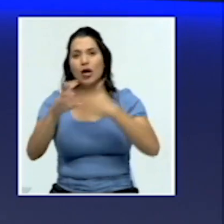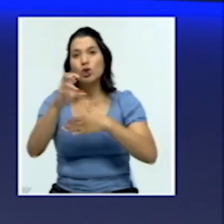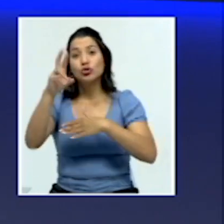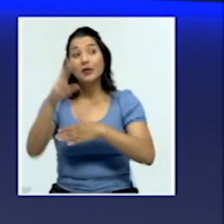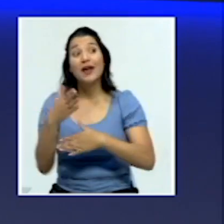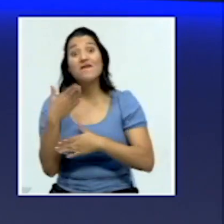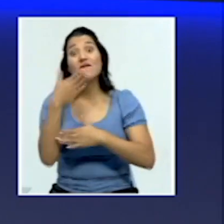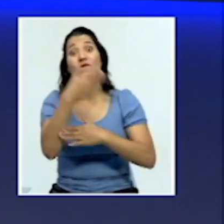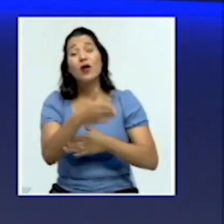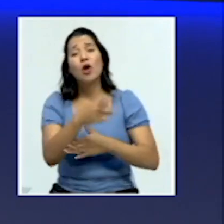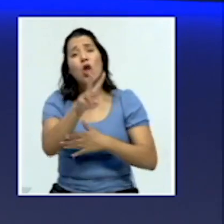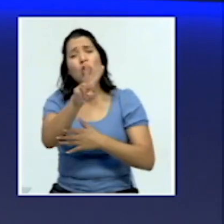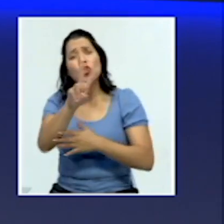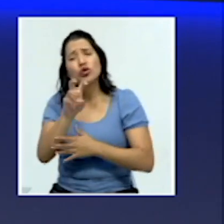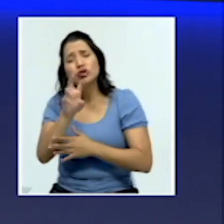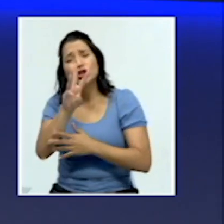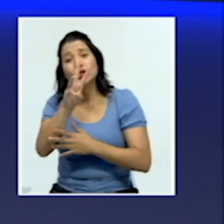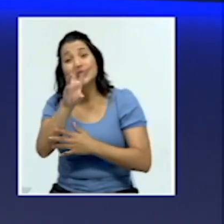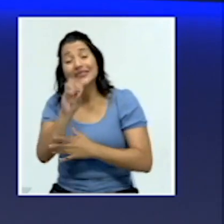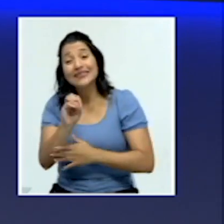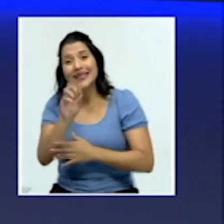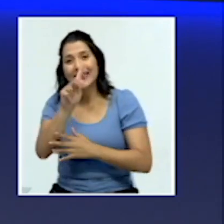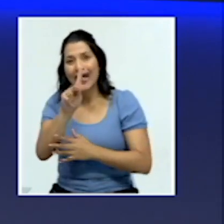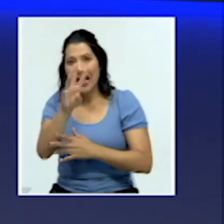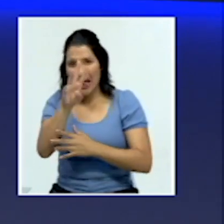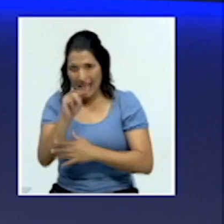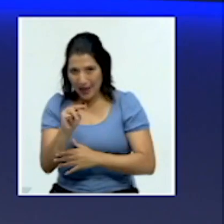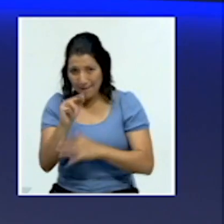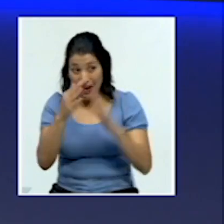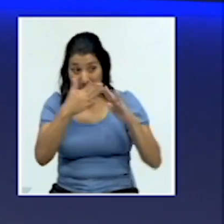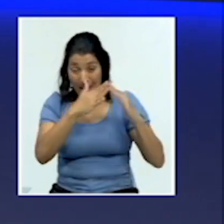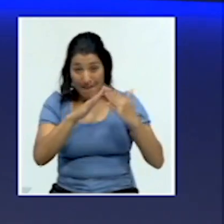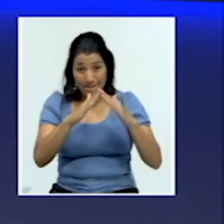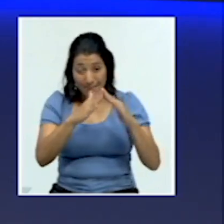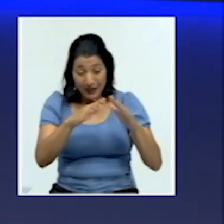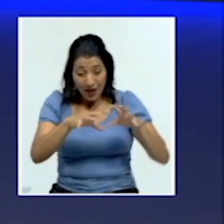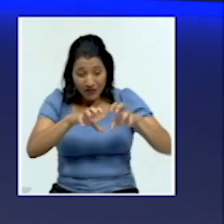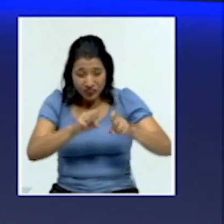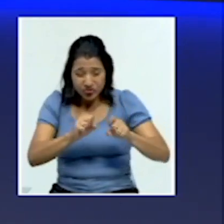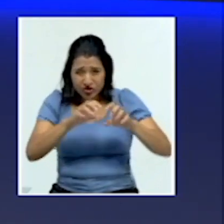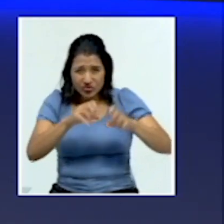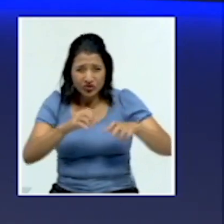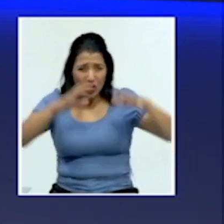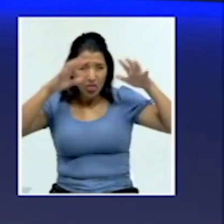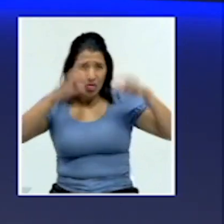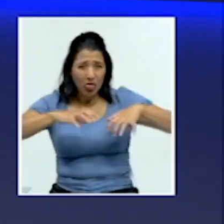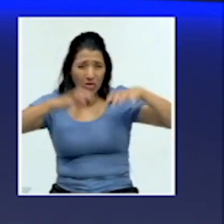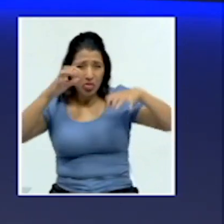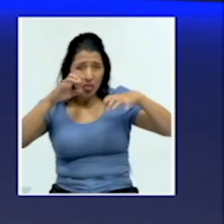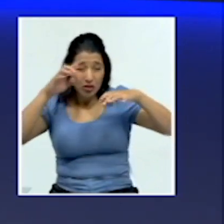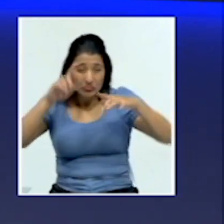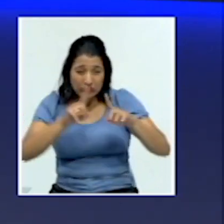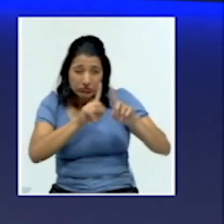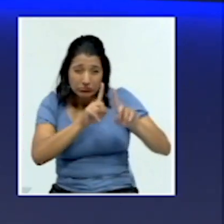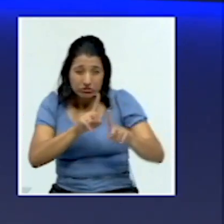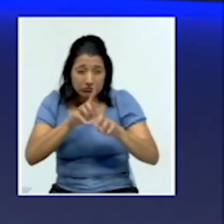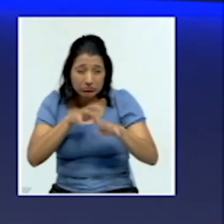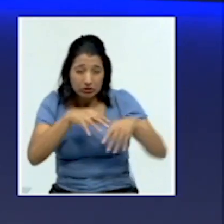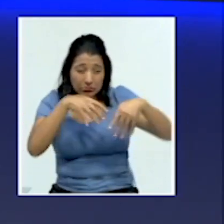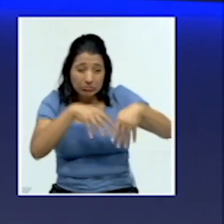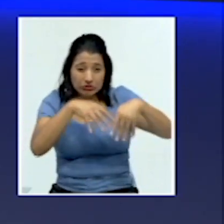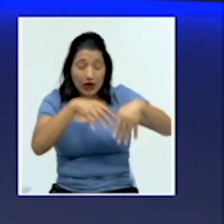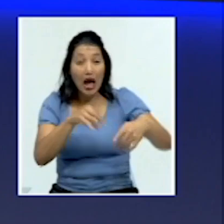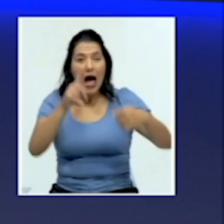260 kilómetros de Barrio de Lluvia hasta Zambito de Cotobrús para llevarles